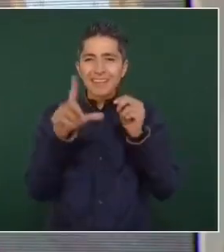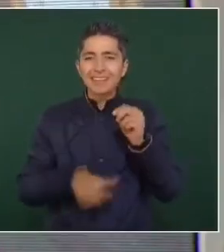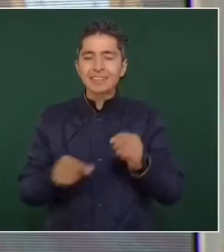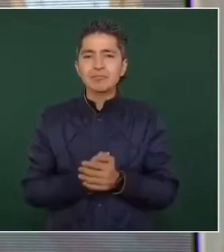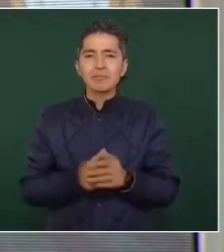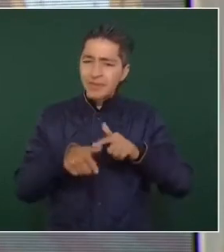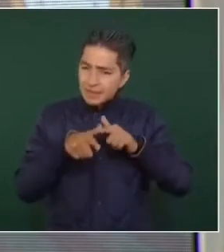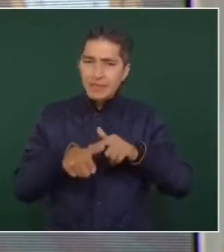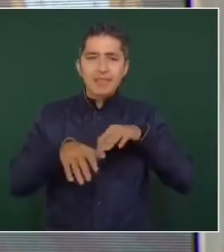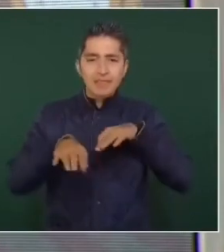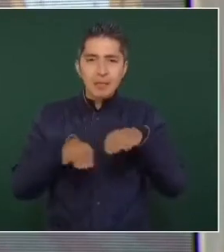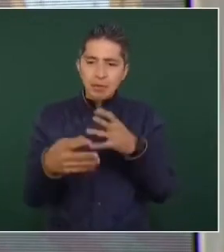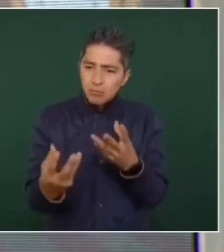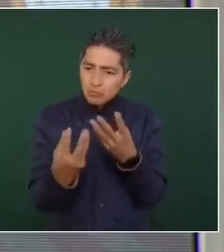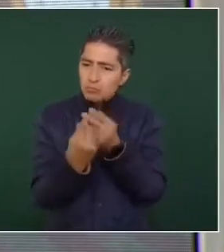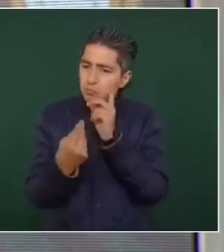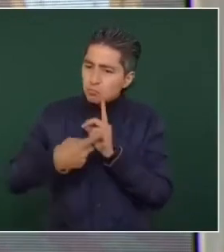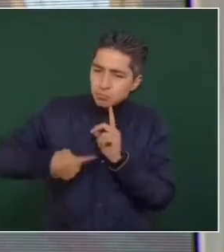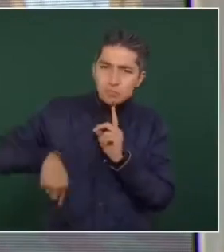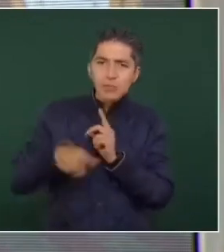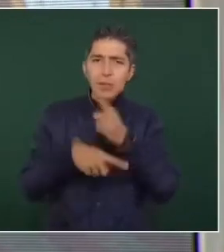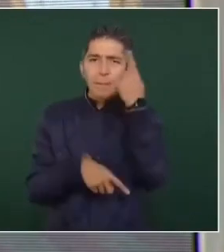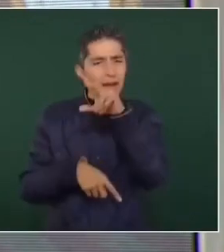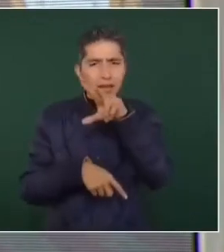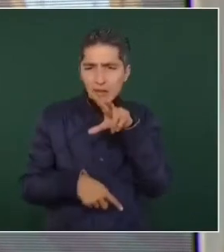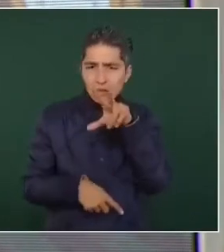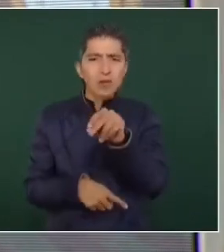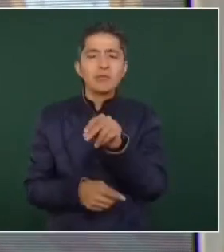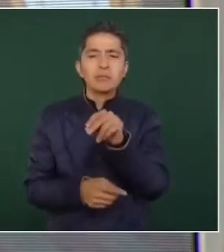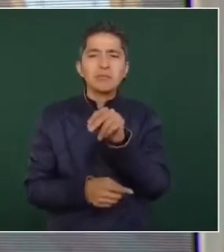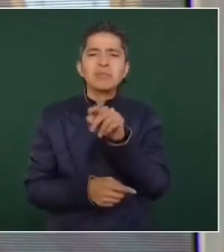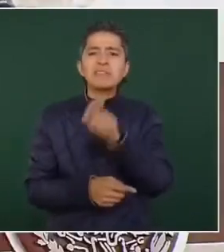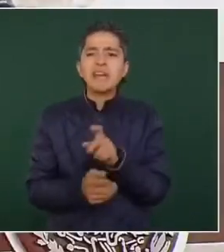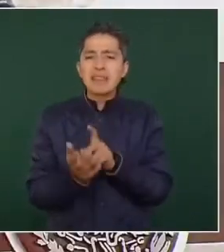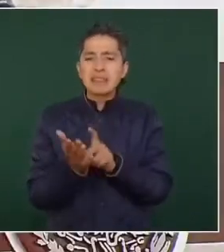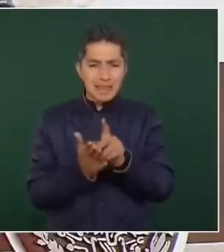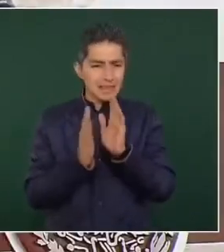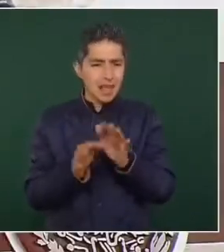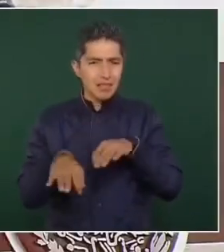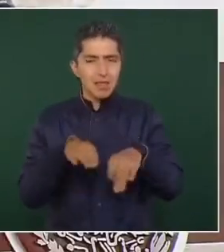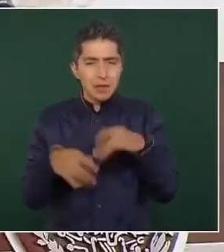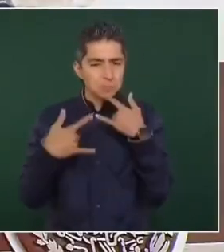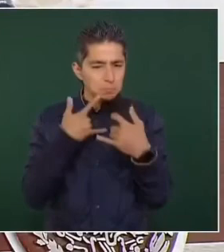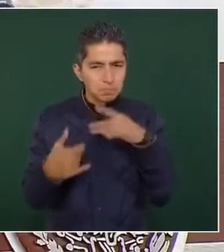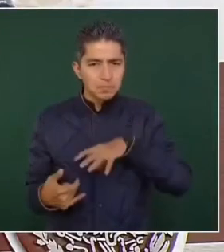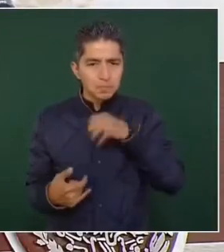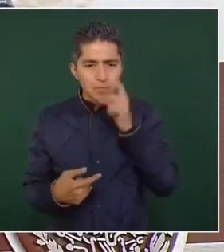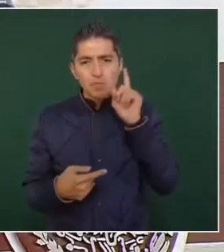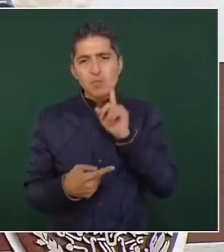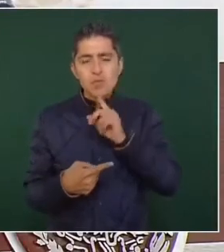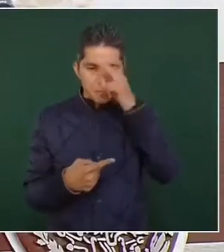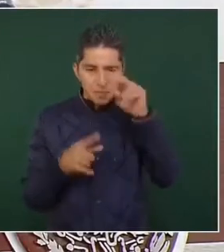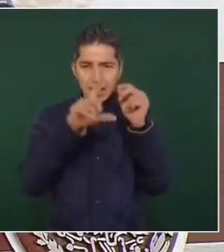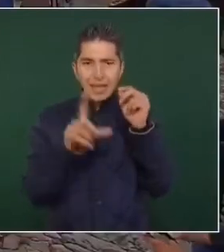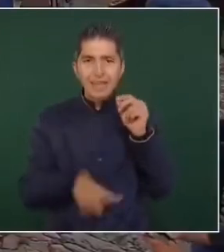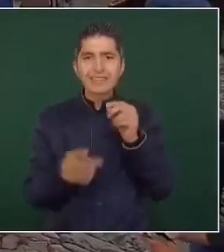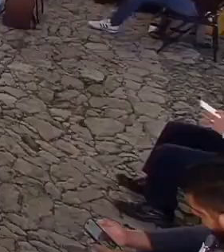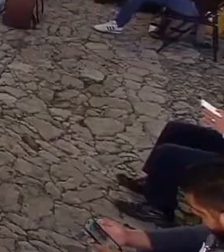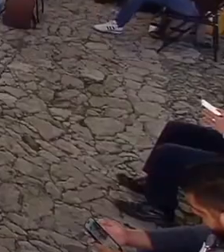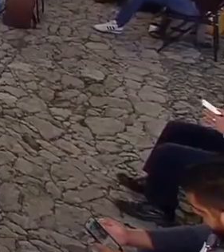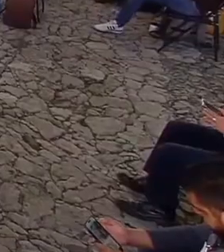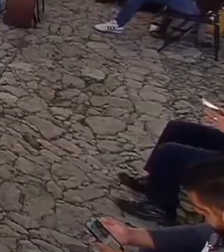Sigamos trabajando juntas para no ceder los derechos alcanzados por las mujeres mexicanas. Gracias.